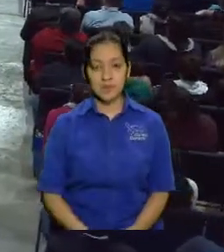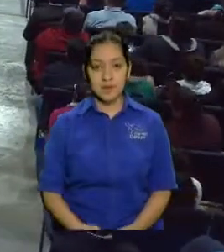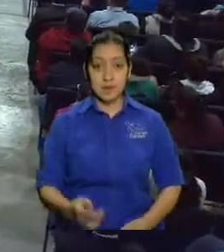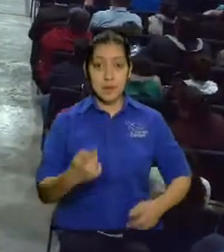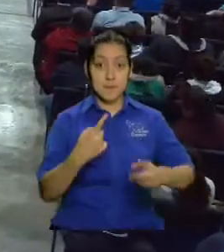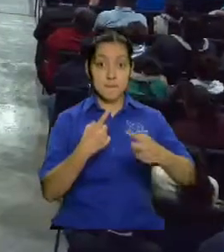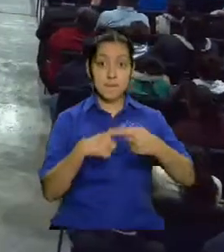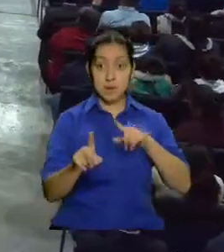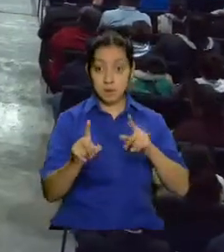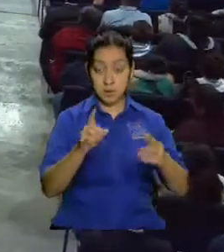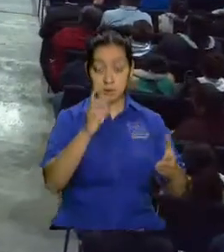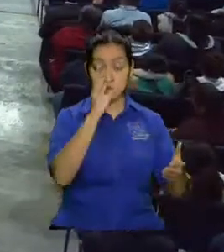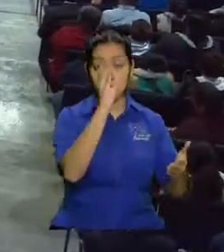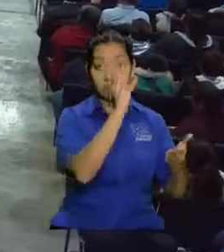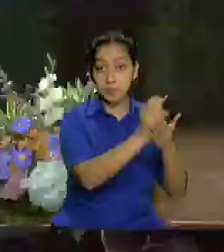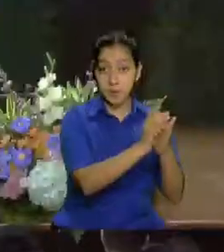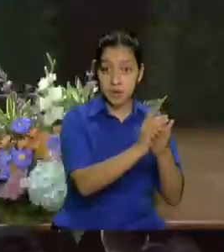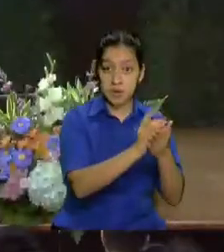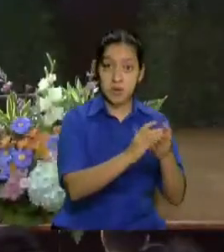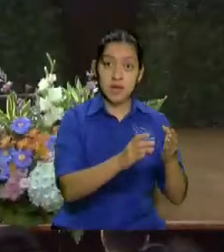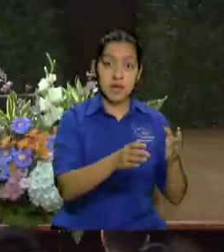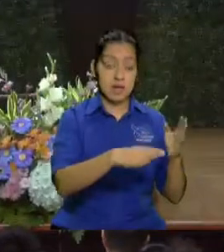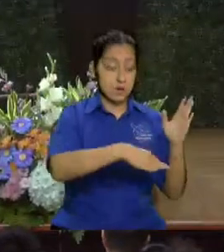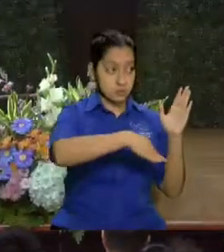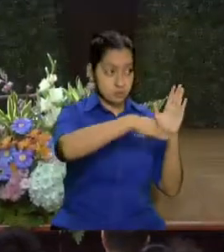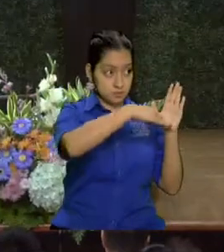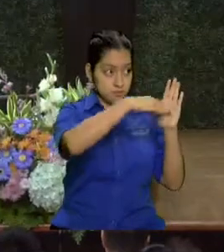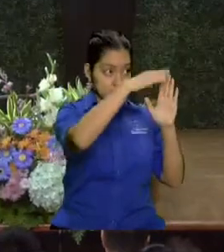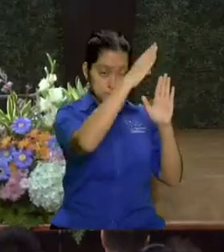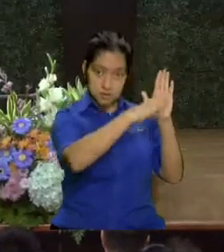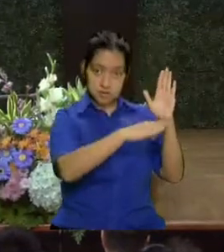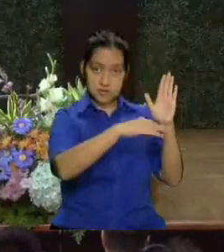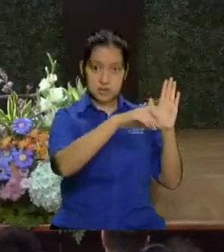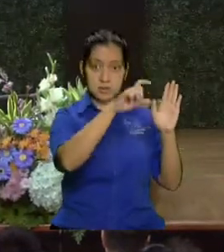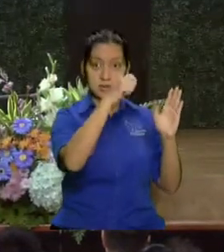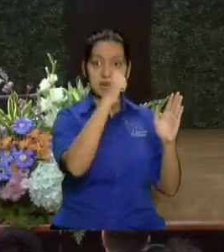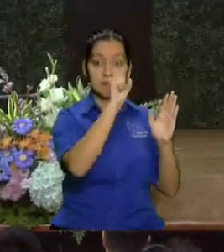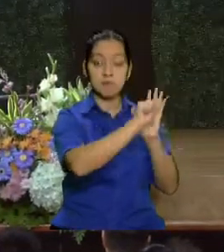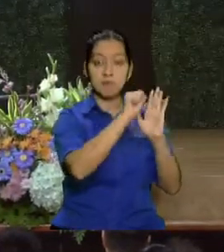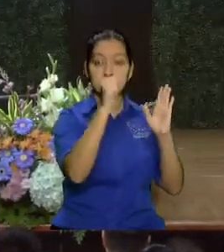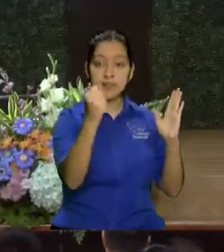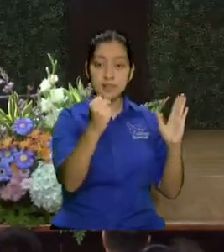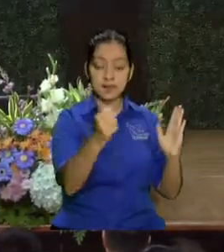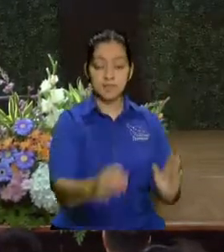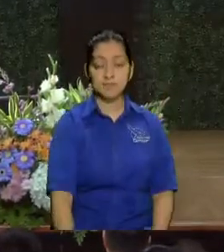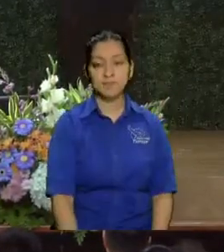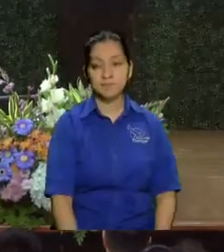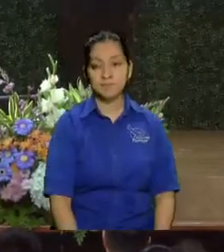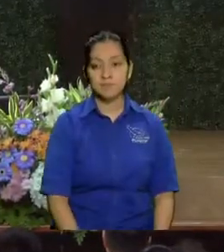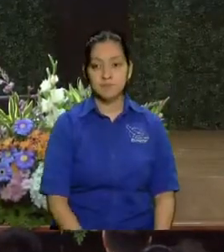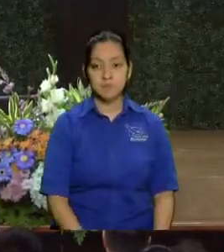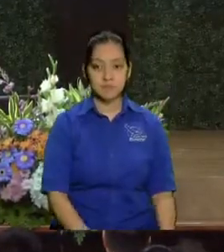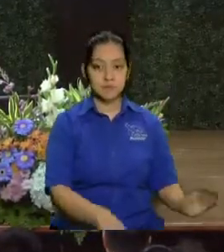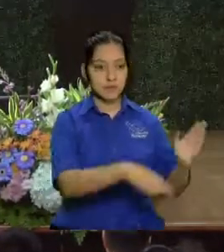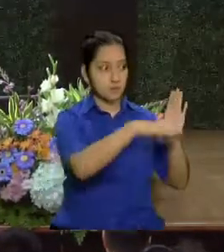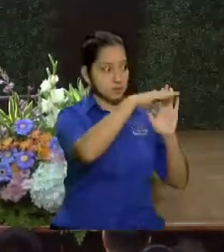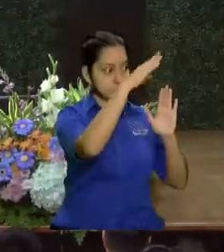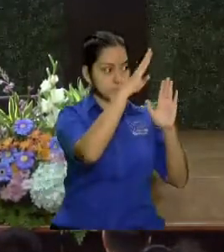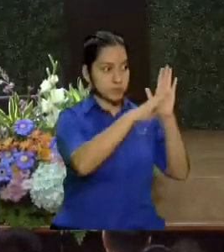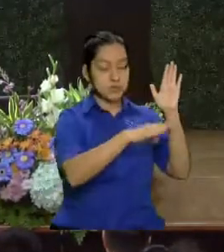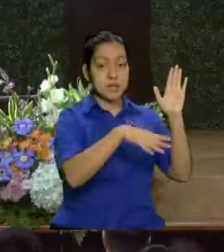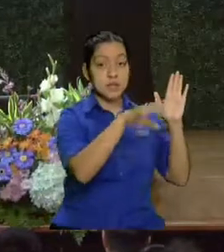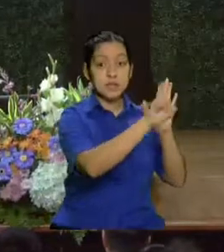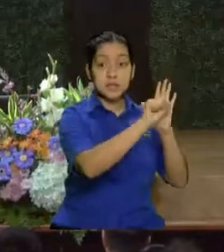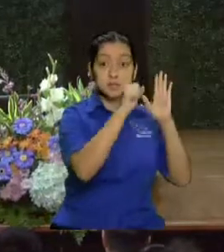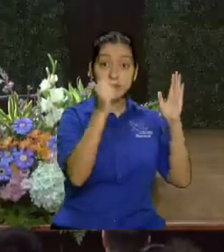ponen eso en los postes de la puerta fíjese donde lo ponen en los postes de las puertas